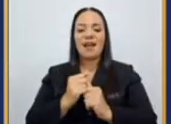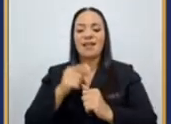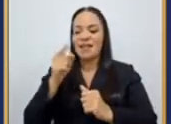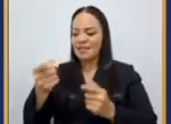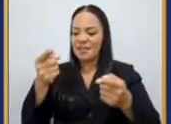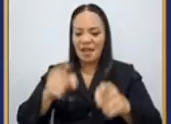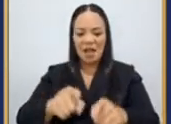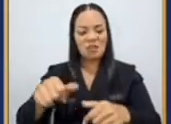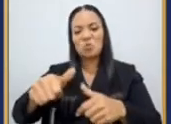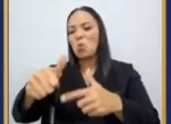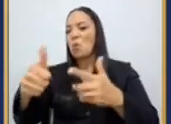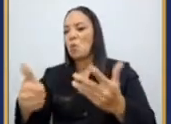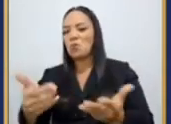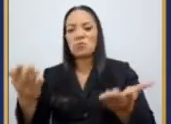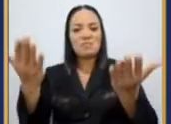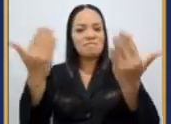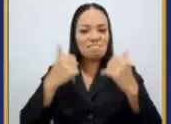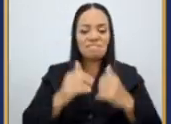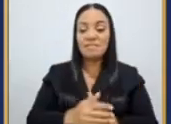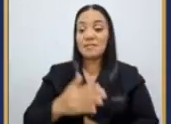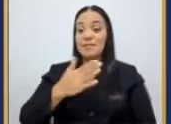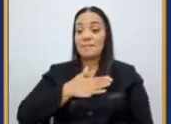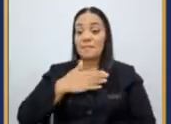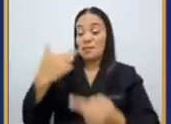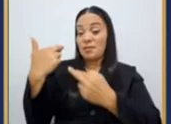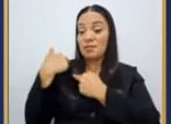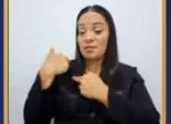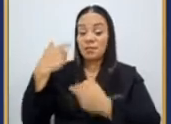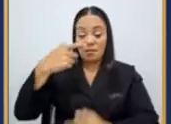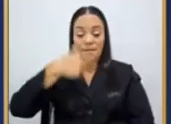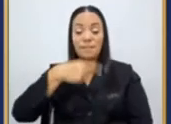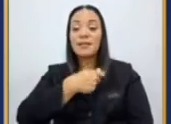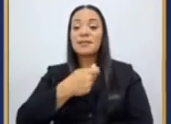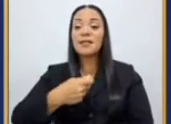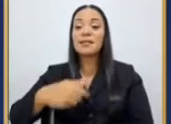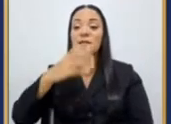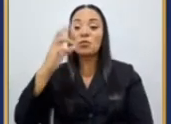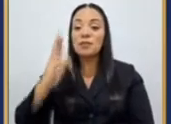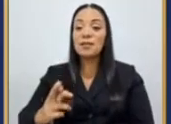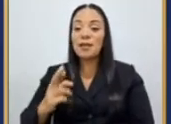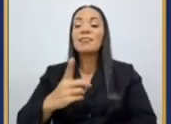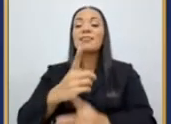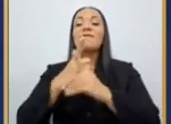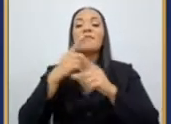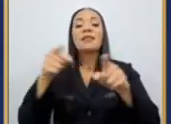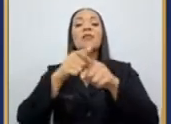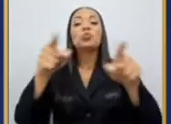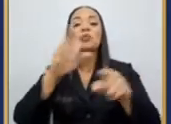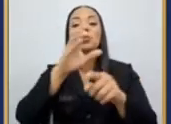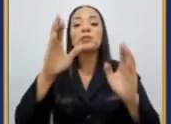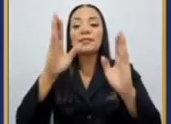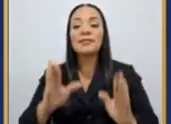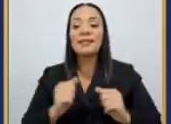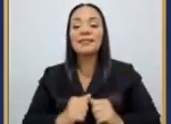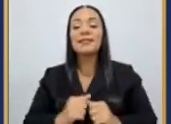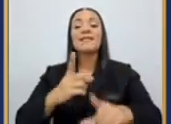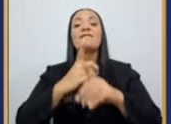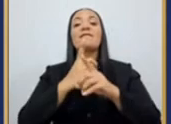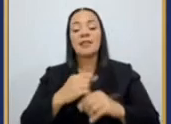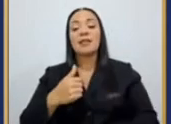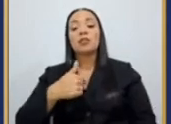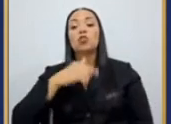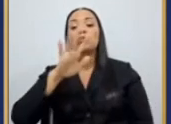caso. Mi deber como presidente de la República es defenderlo a usted, compatriota. Tengo 5